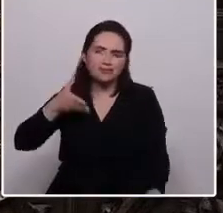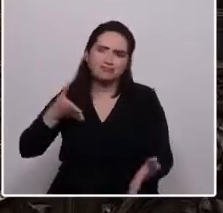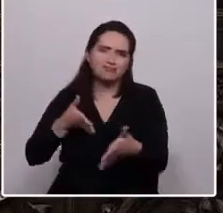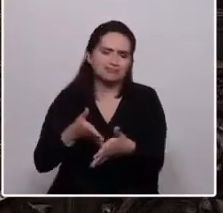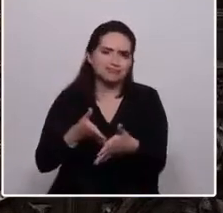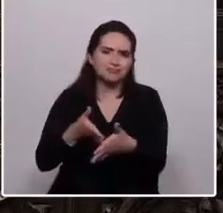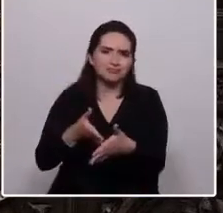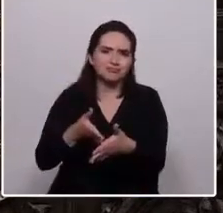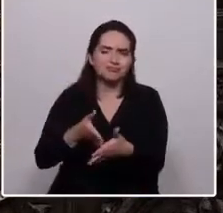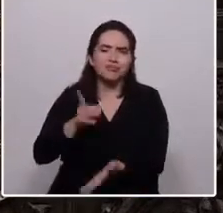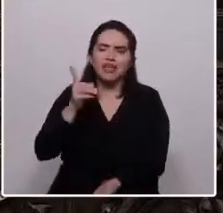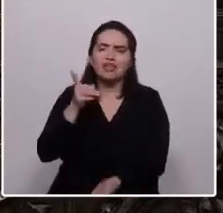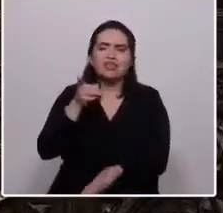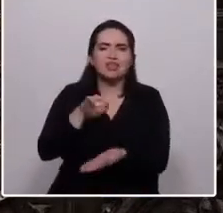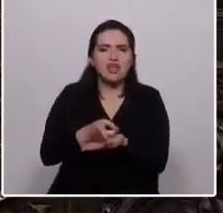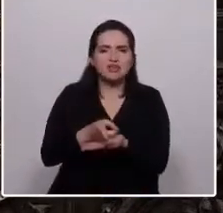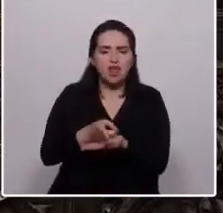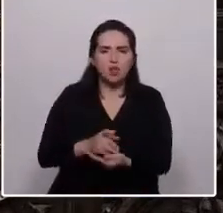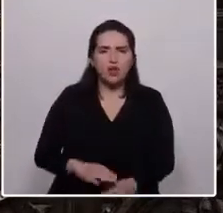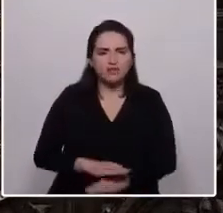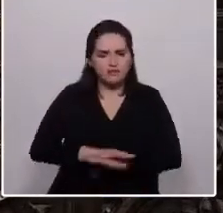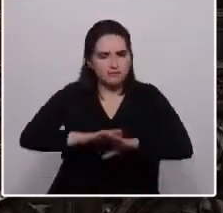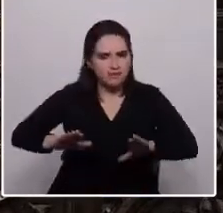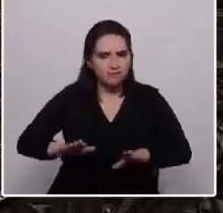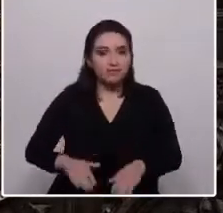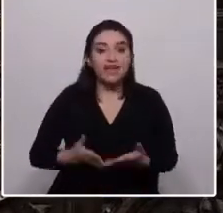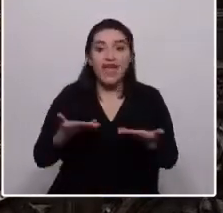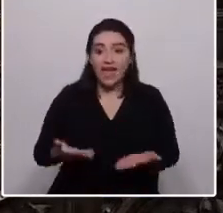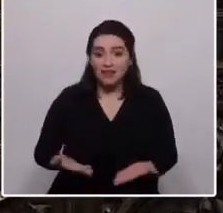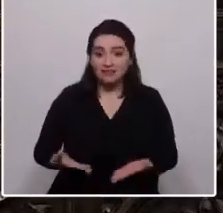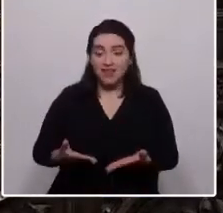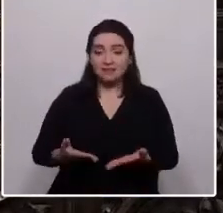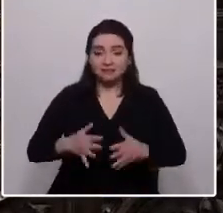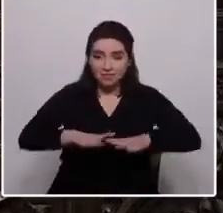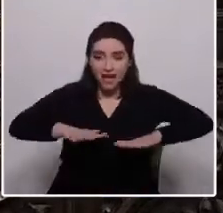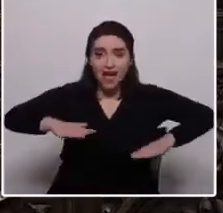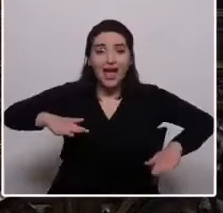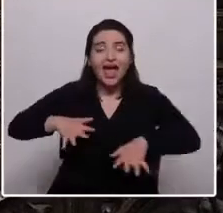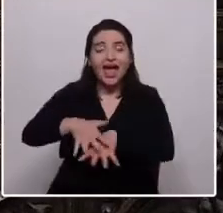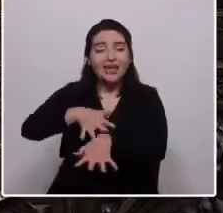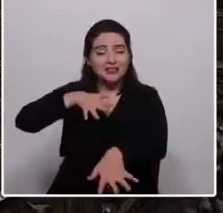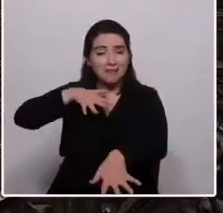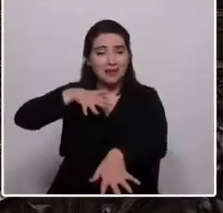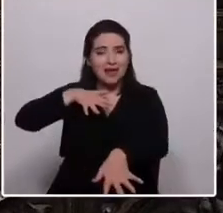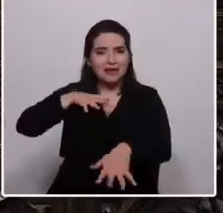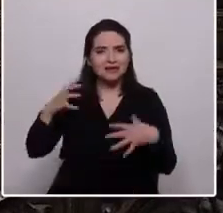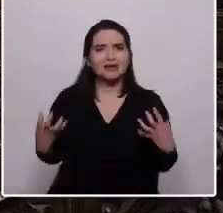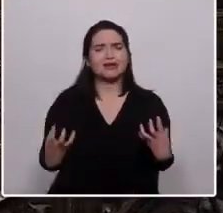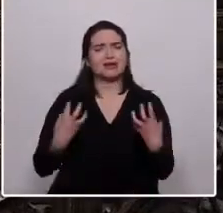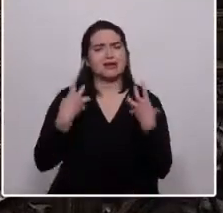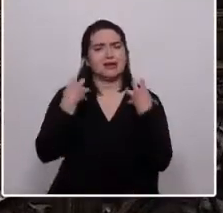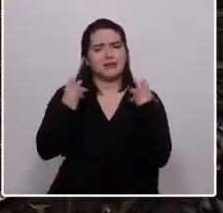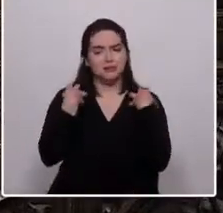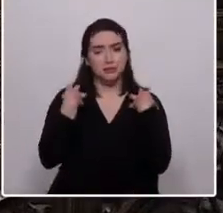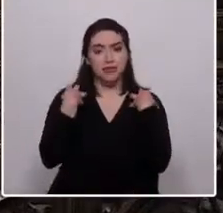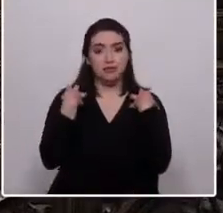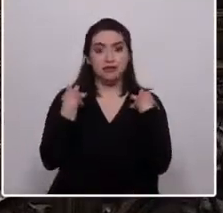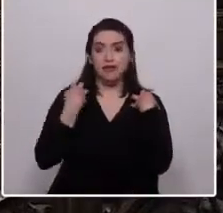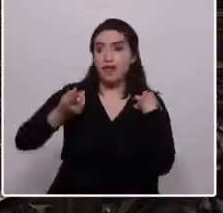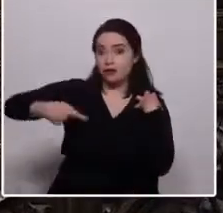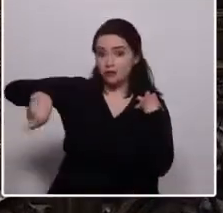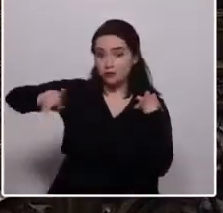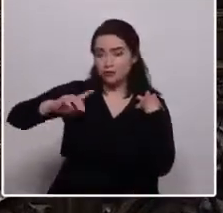Y será esta Asamblea Constituyente la que con el peso de la enorme responsabilidad depositada sobre nuestros hombros